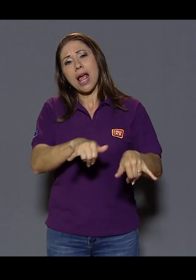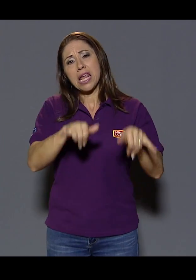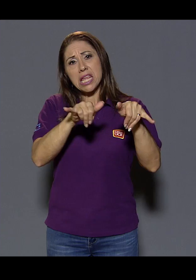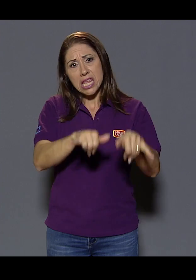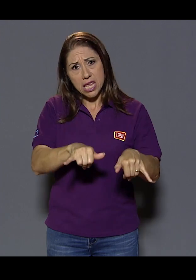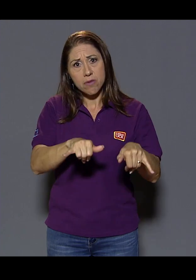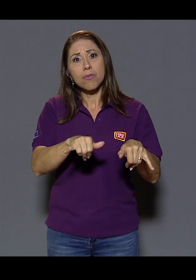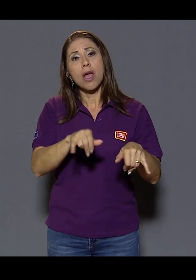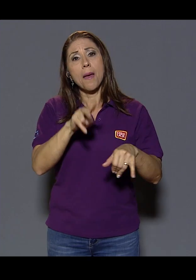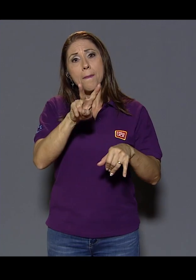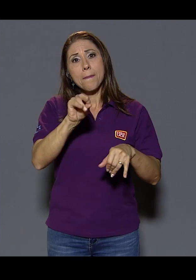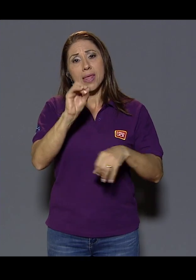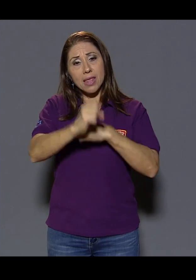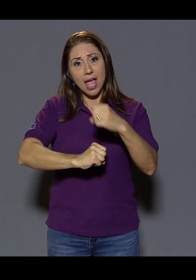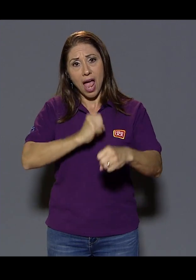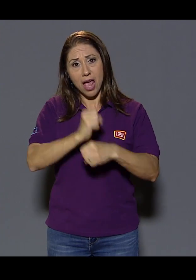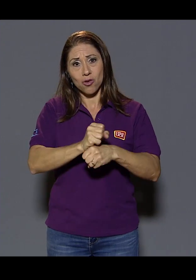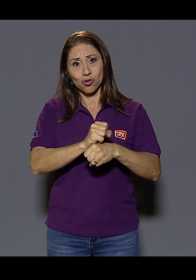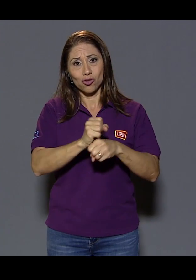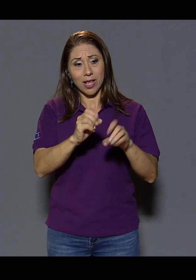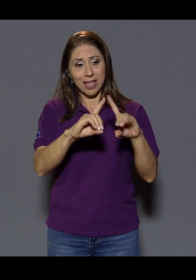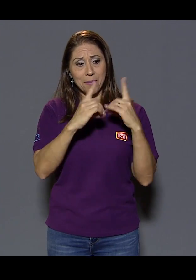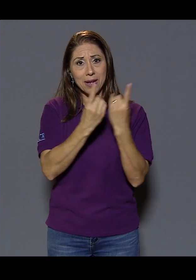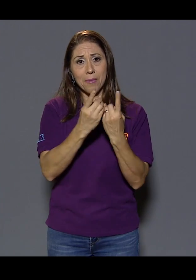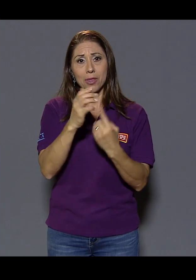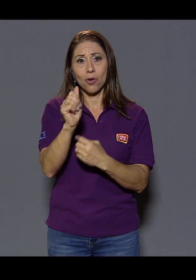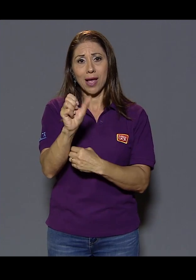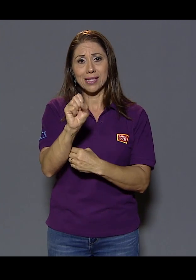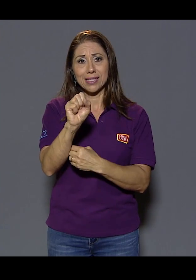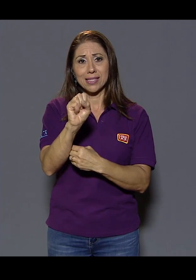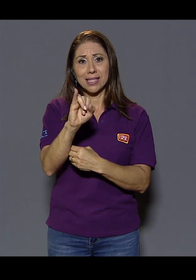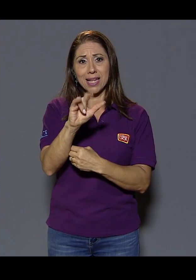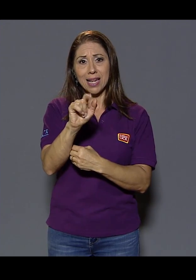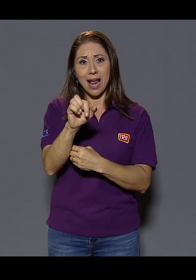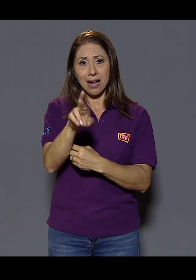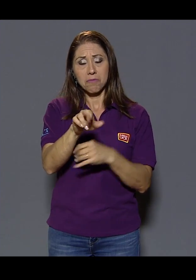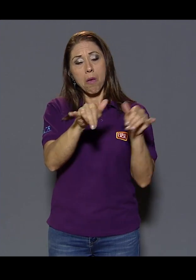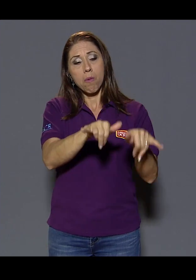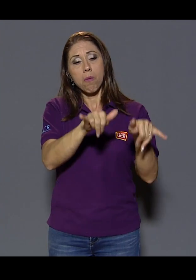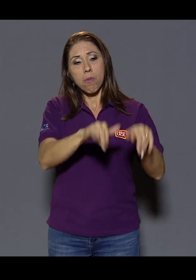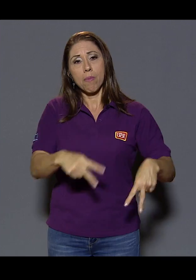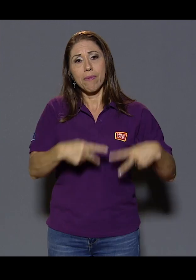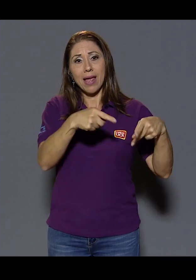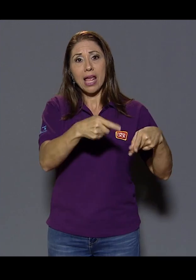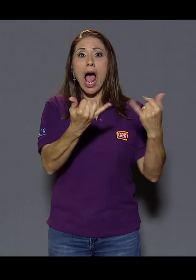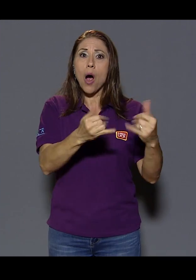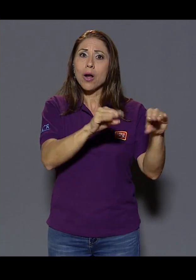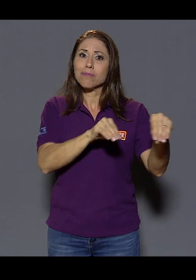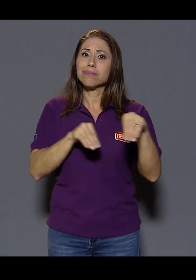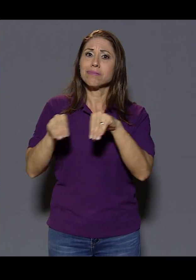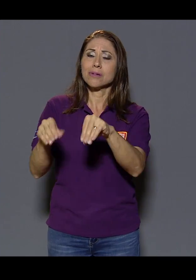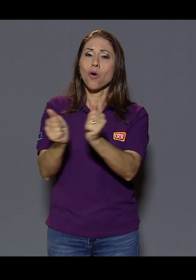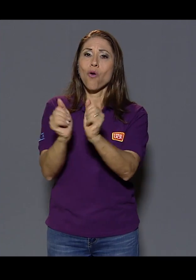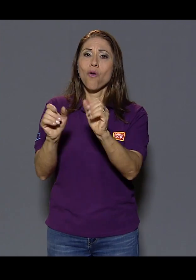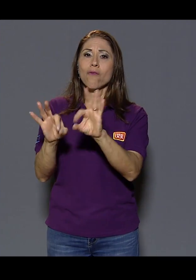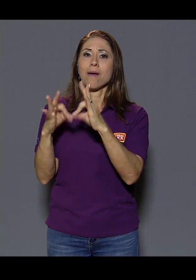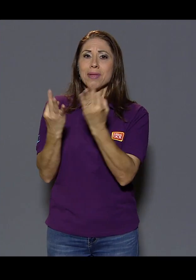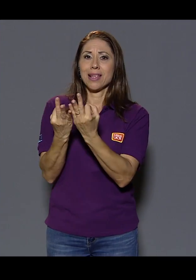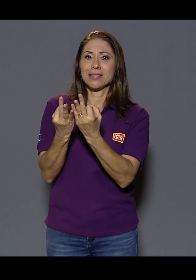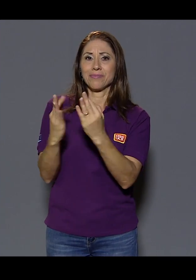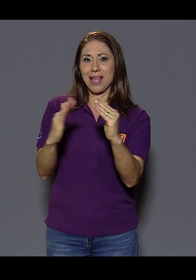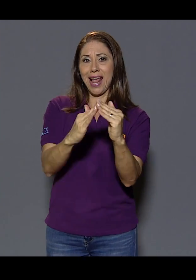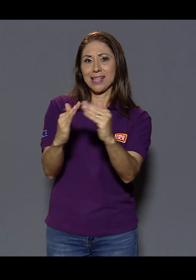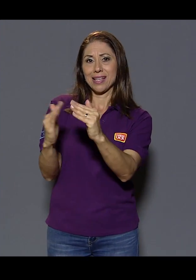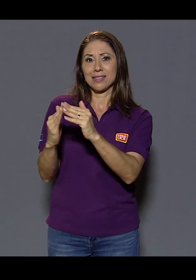durante 20 años inclusive en esta sección del hospital y que ahora han vuelto a vivir con sus familias en sus casas. También conocimos